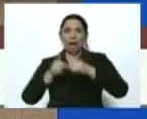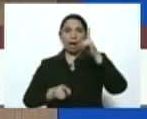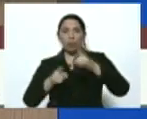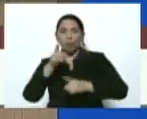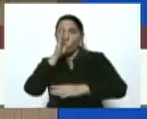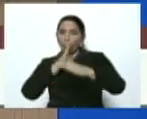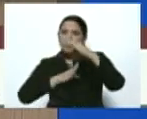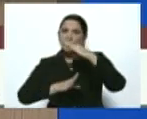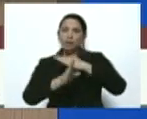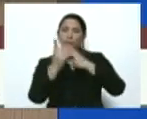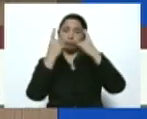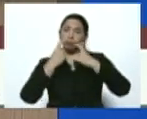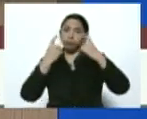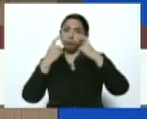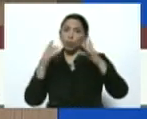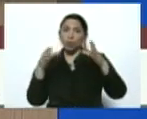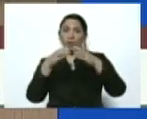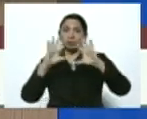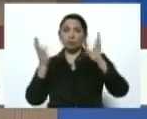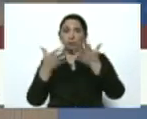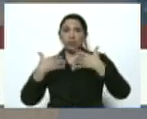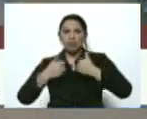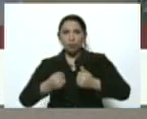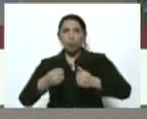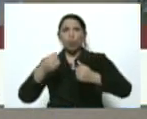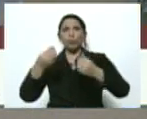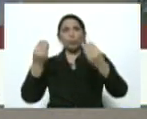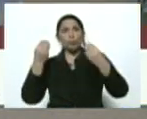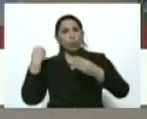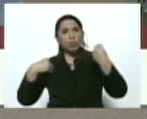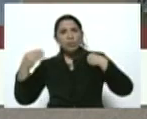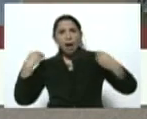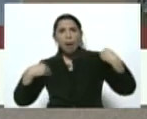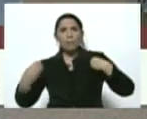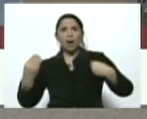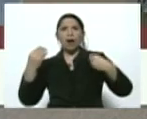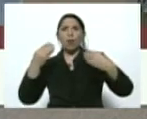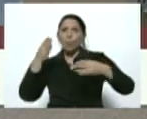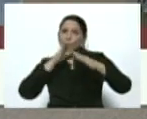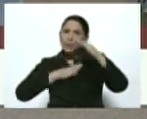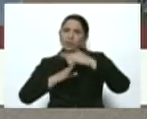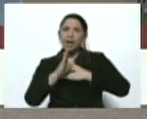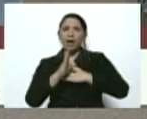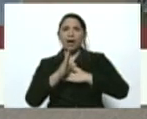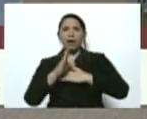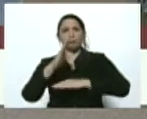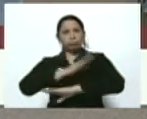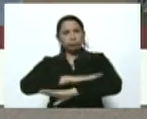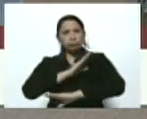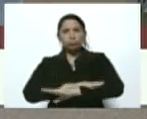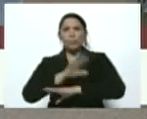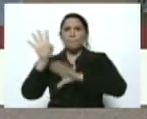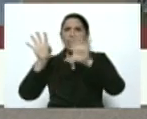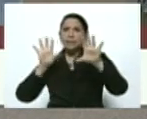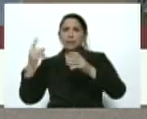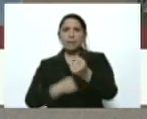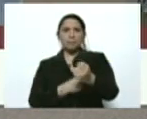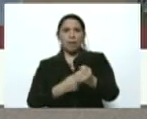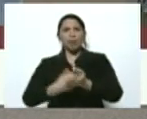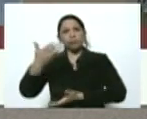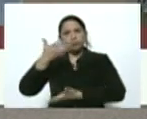la OMS nos llama a la humildad a tratarnos como países hermanos interrelacionados